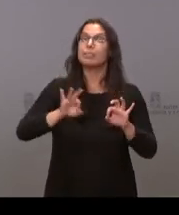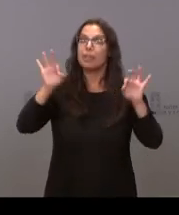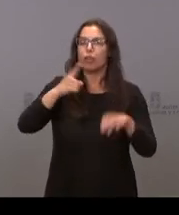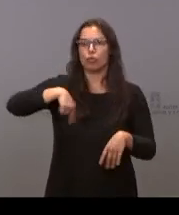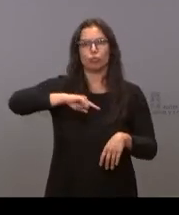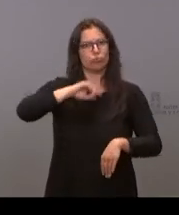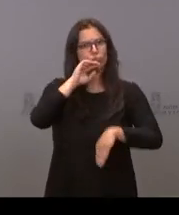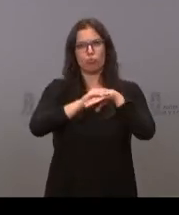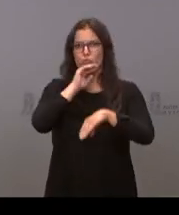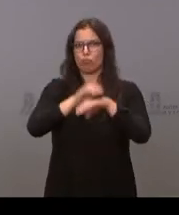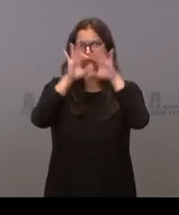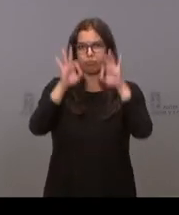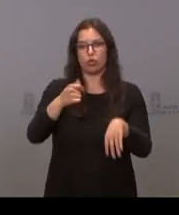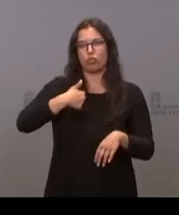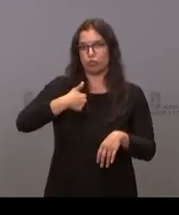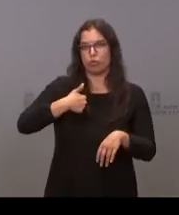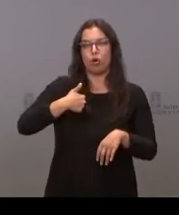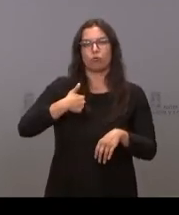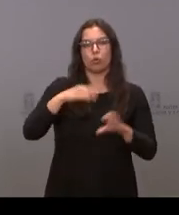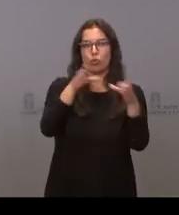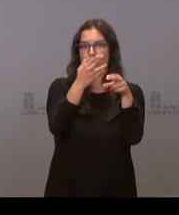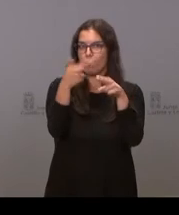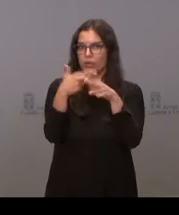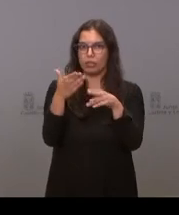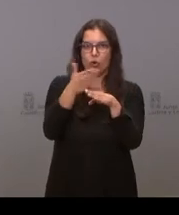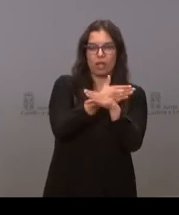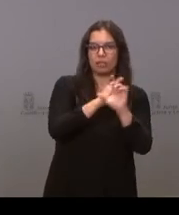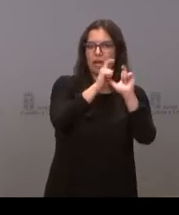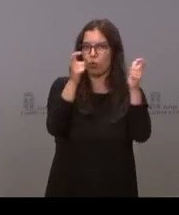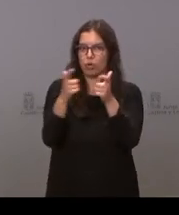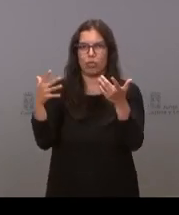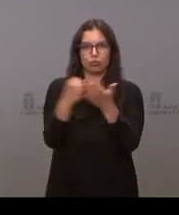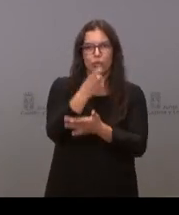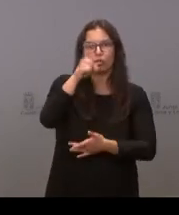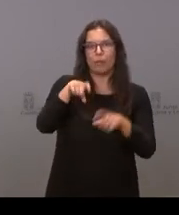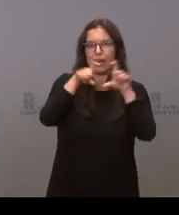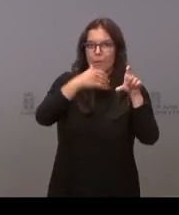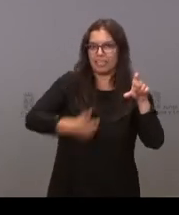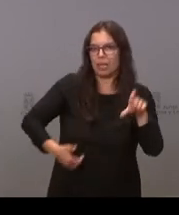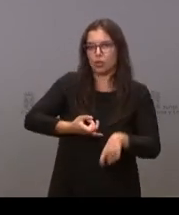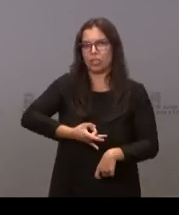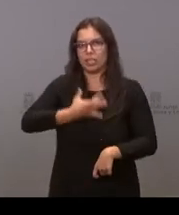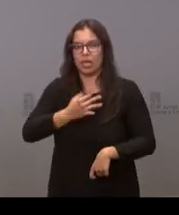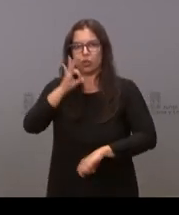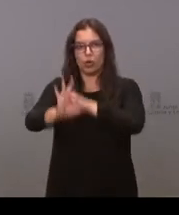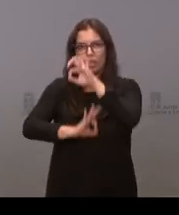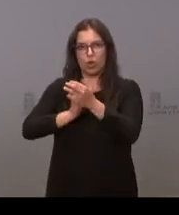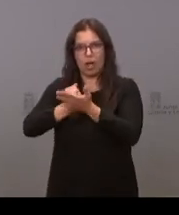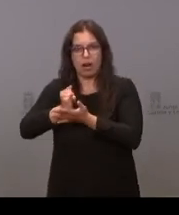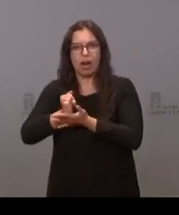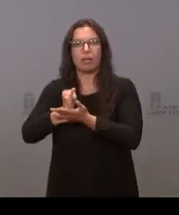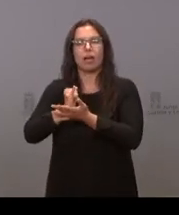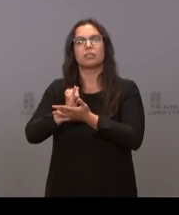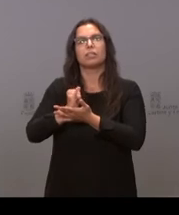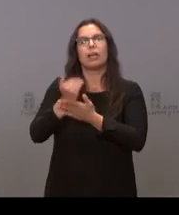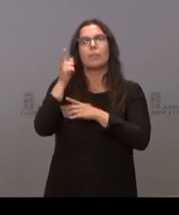deberes. Yo, personalmente, me he reunido con las fuerzas políticas, con los empresarios, los sindicatos, las organizaciones agrarias, los